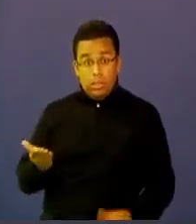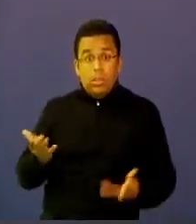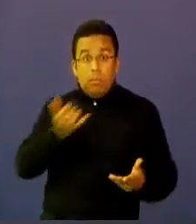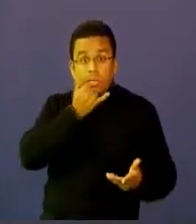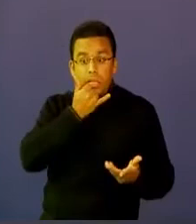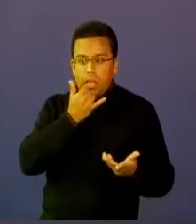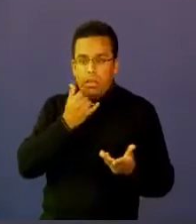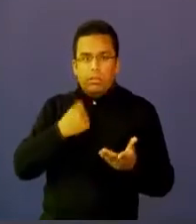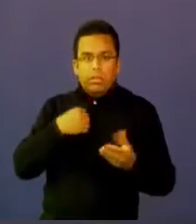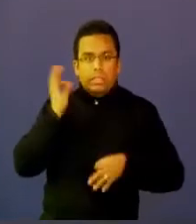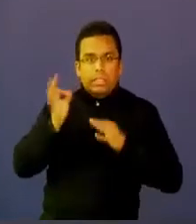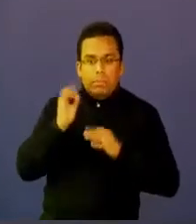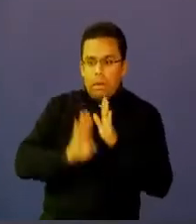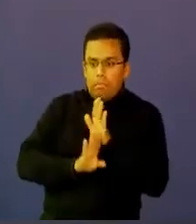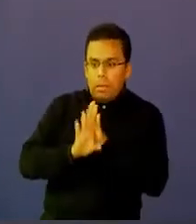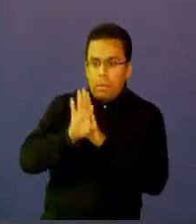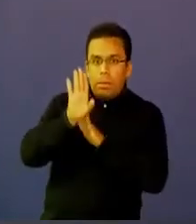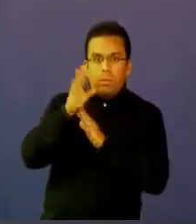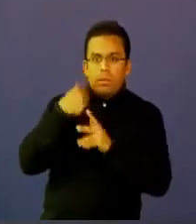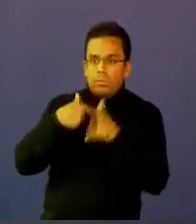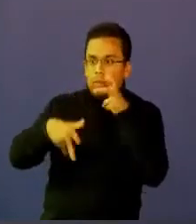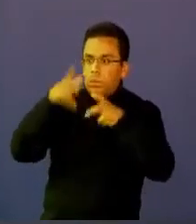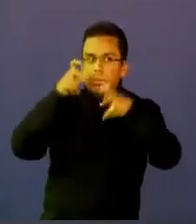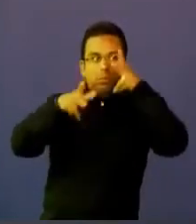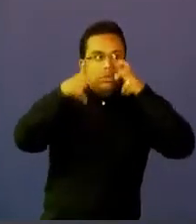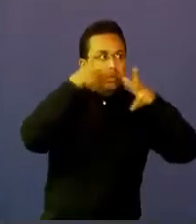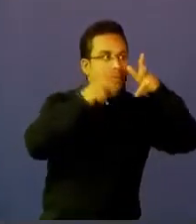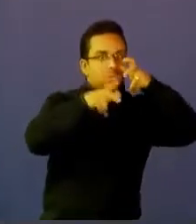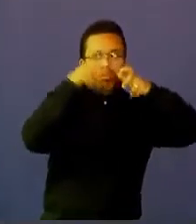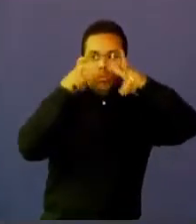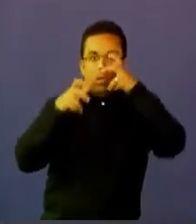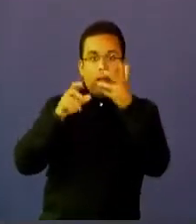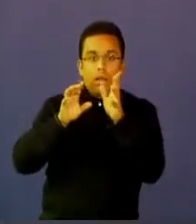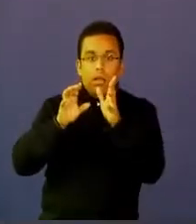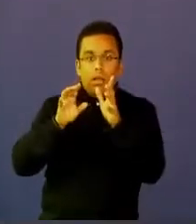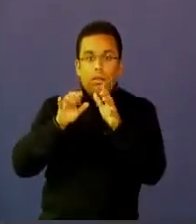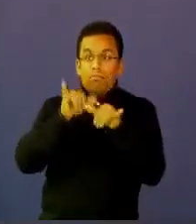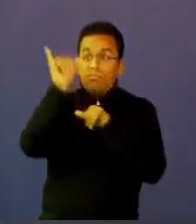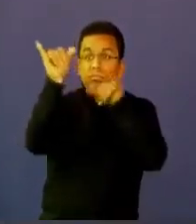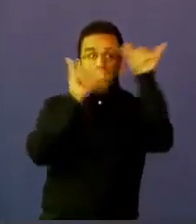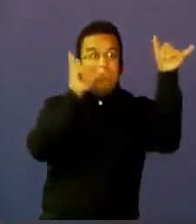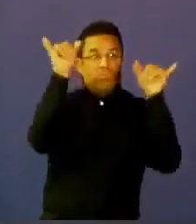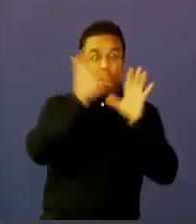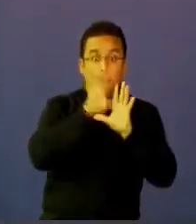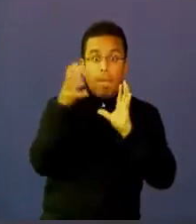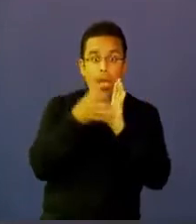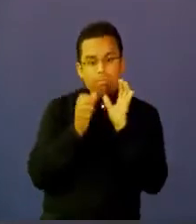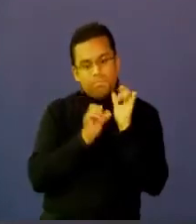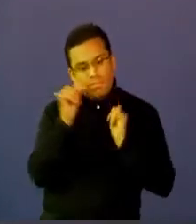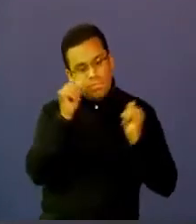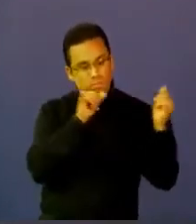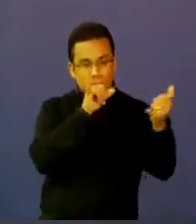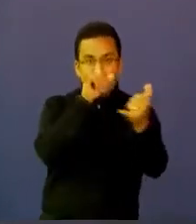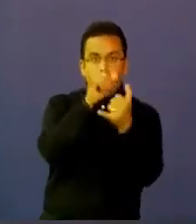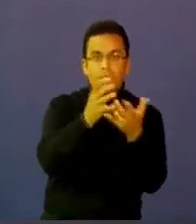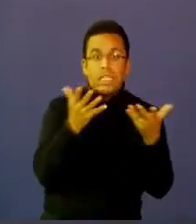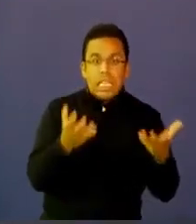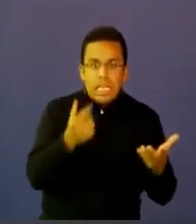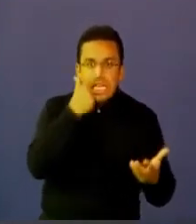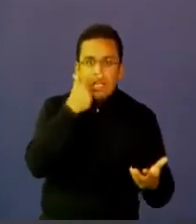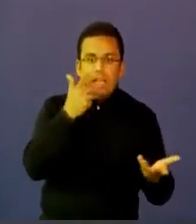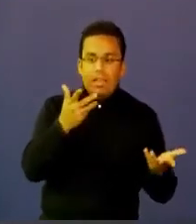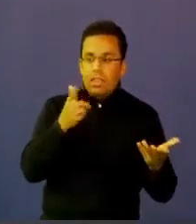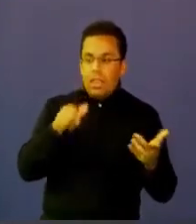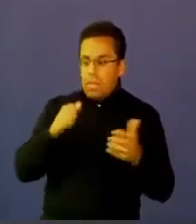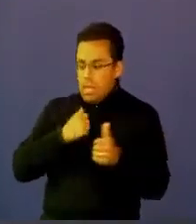contenidos, cada vez más ya quieren viajar por el mundo pero a la vez que están viajando por el mundo quieren estar practicando su deporte quieren estar